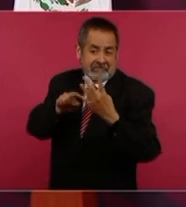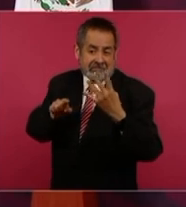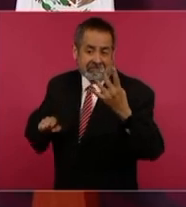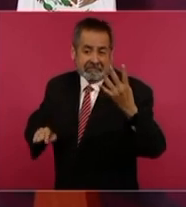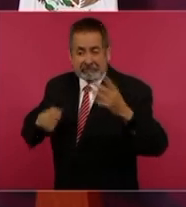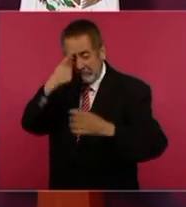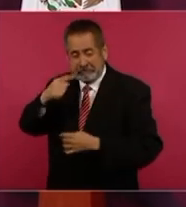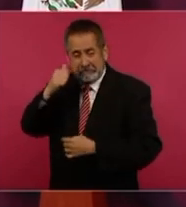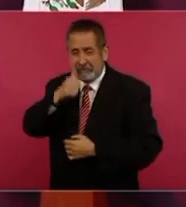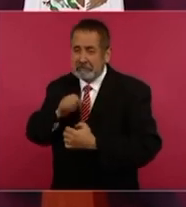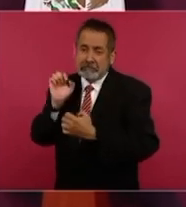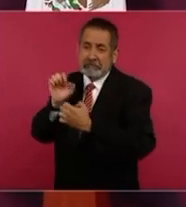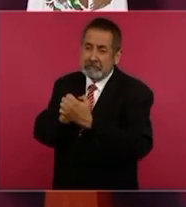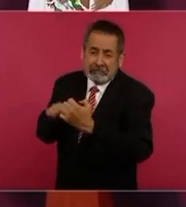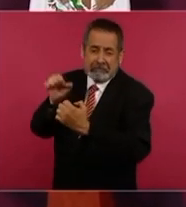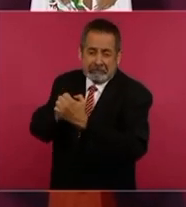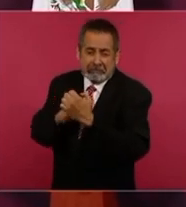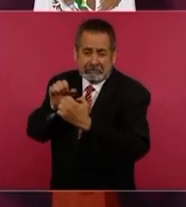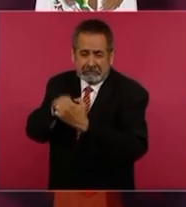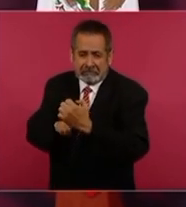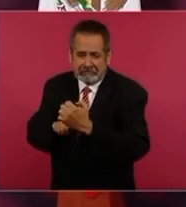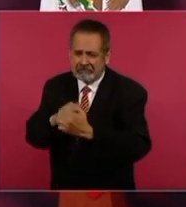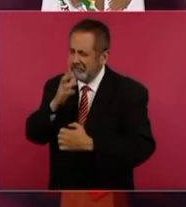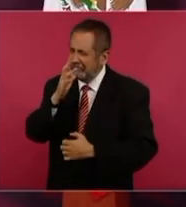Y a este pueblo que hay,